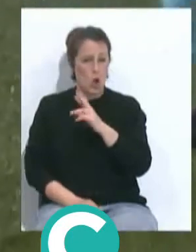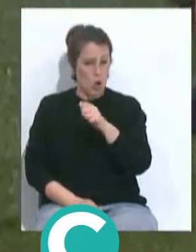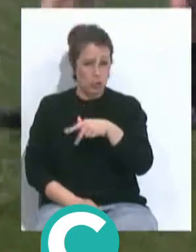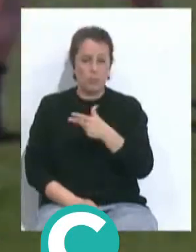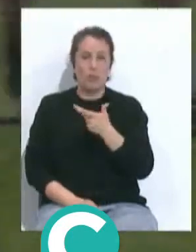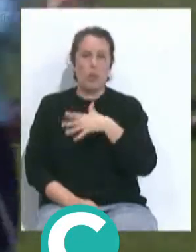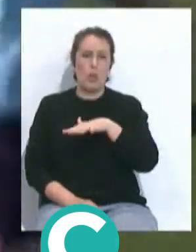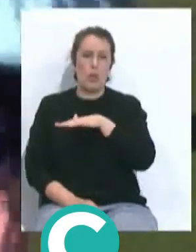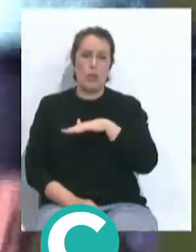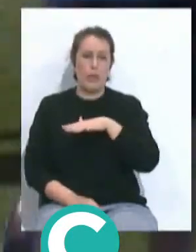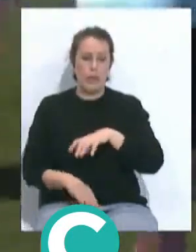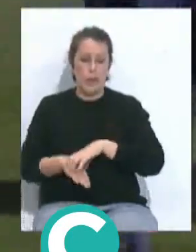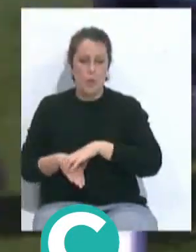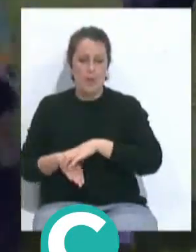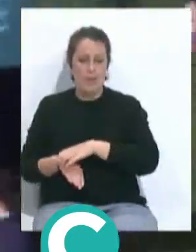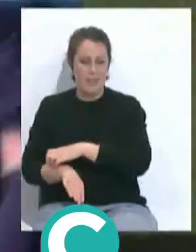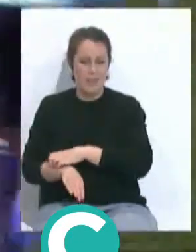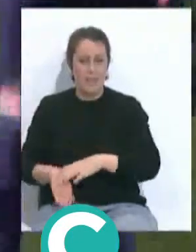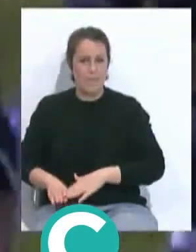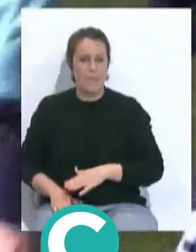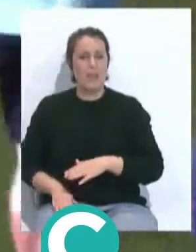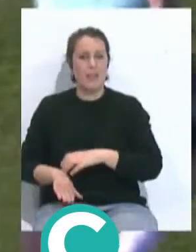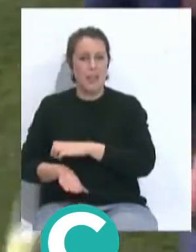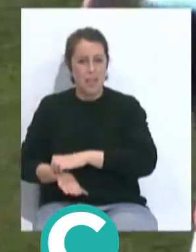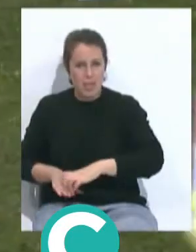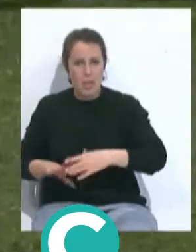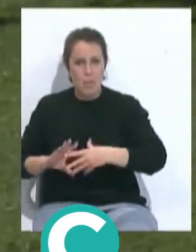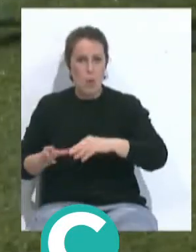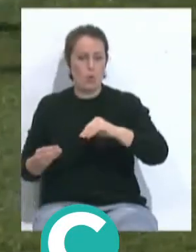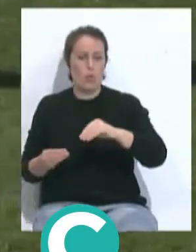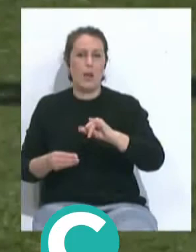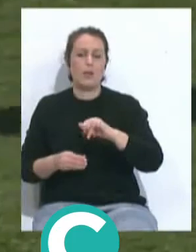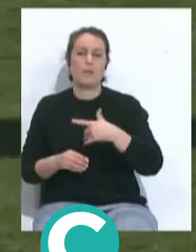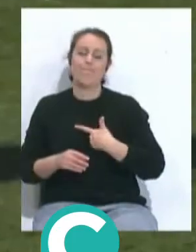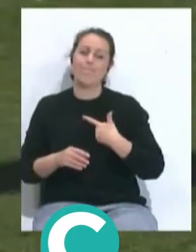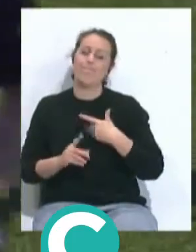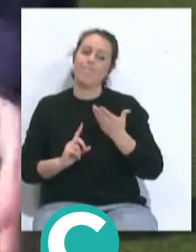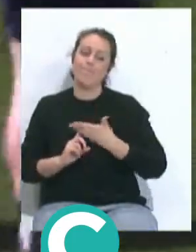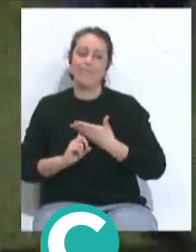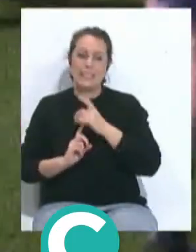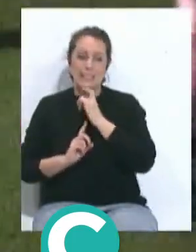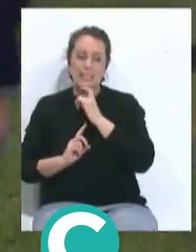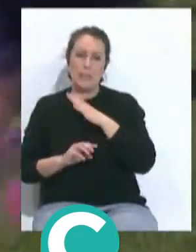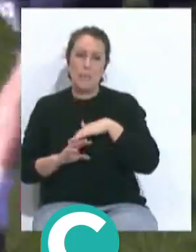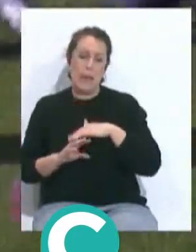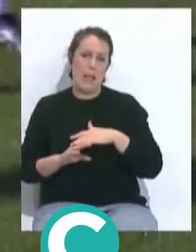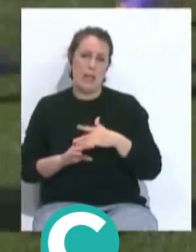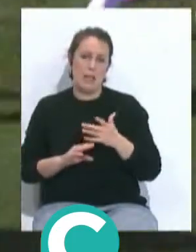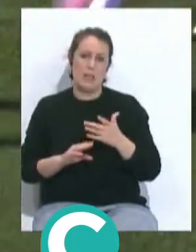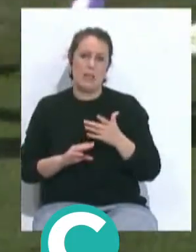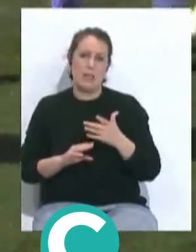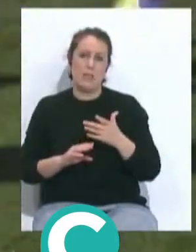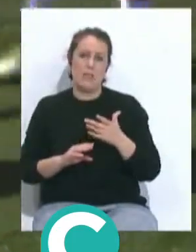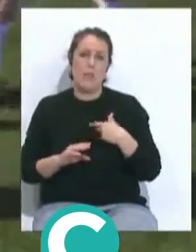es en el recto anterior del cuádrice, de su pierna derecha, con lo cual es una lesión muy complicada para los